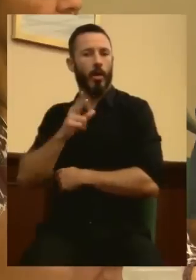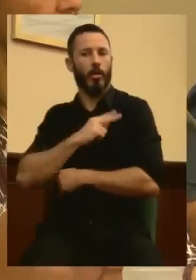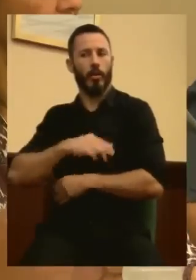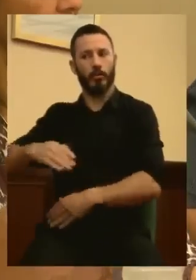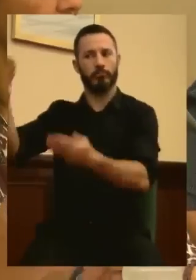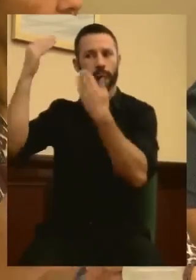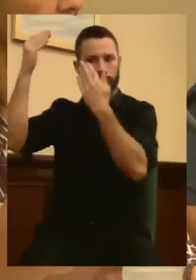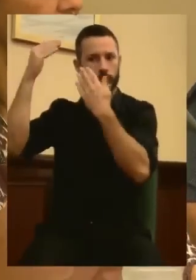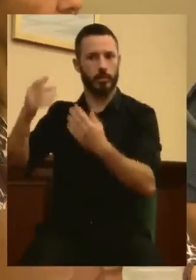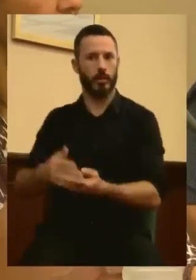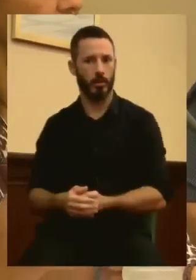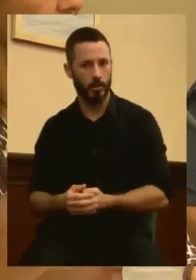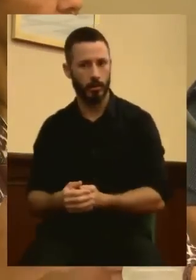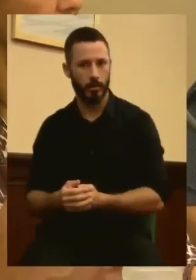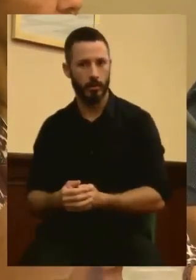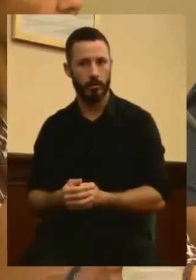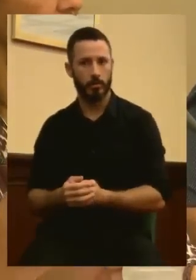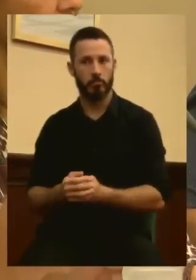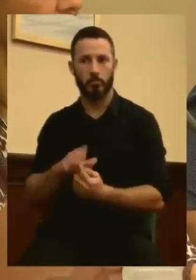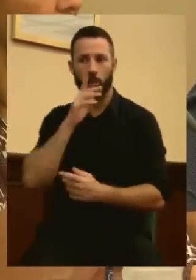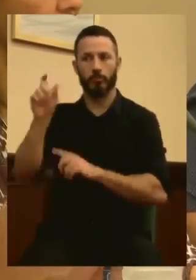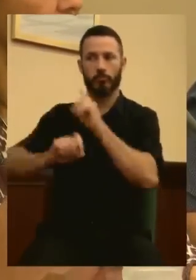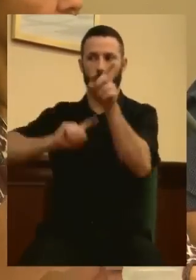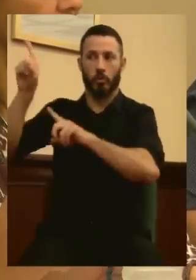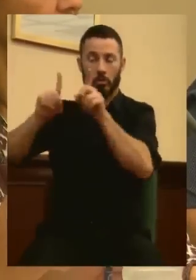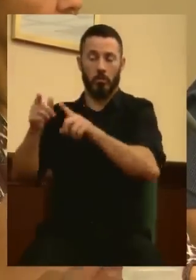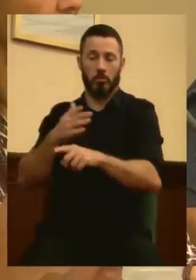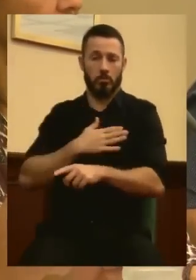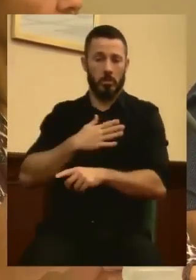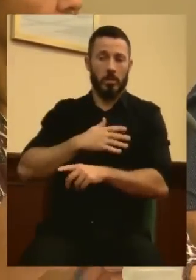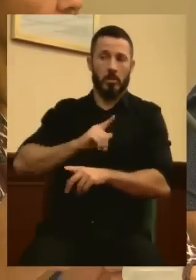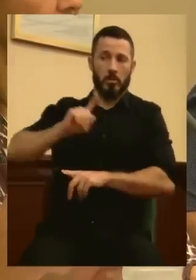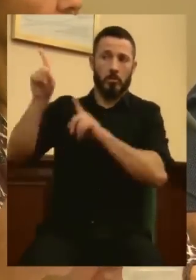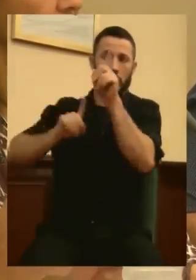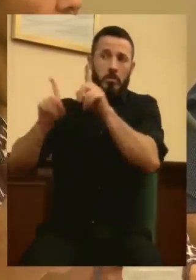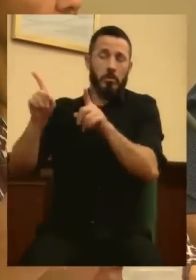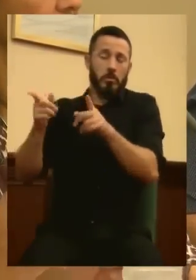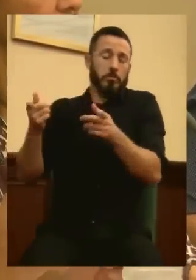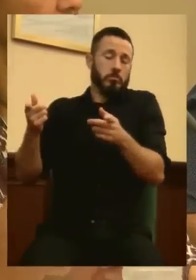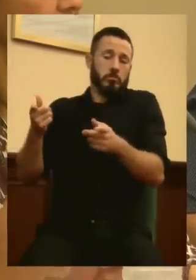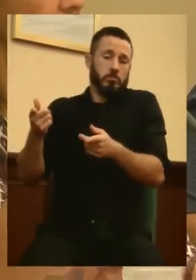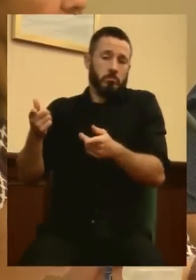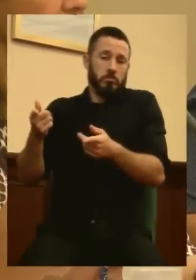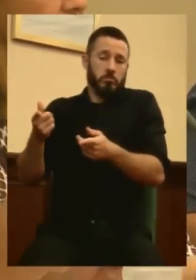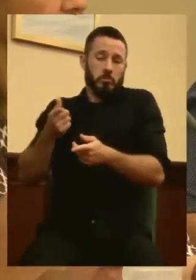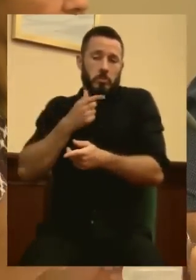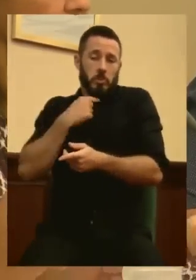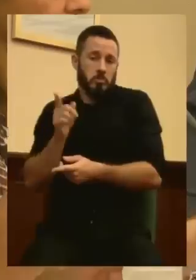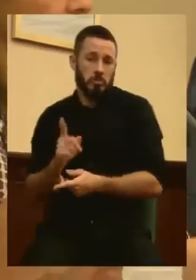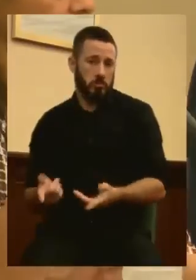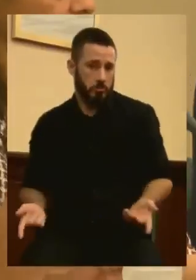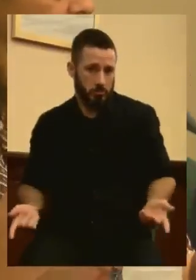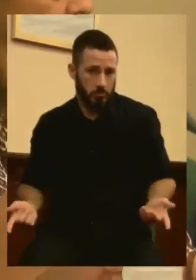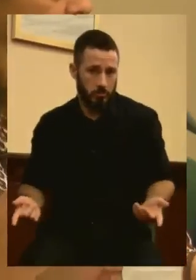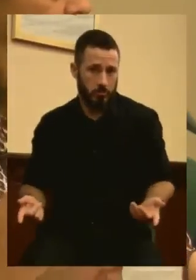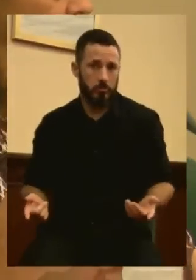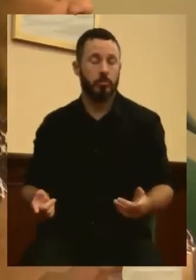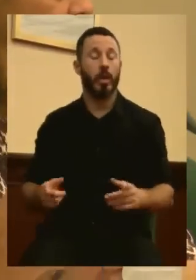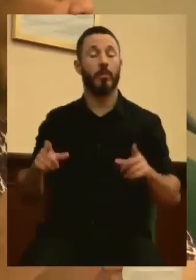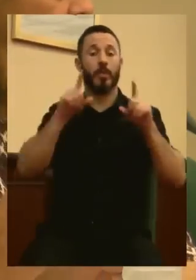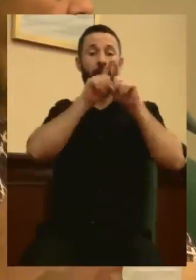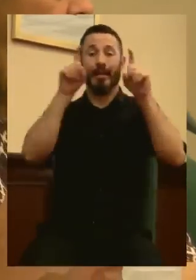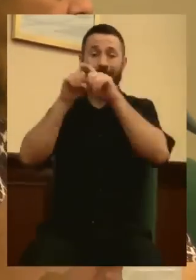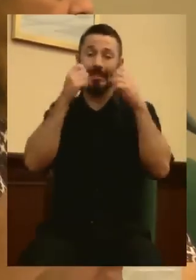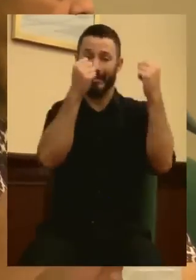fuegos. Y lo dice uno que no es precisamente demasiado, en fin, seguidor de este tipo de eventos. Las mismas entidades,